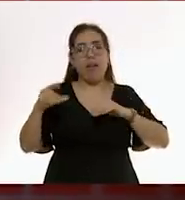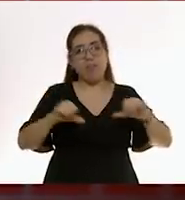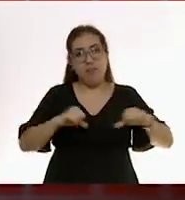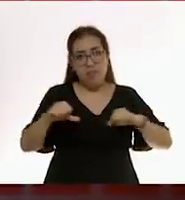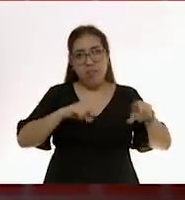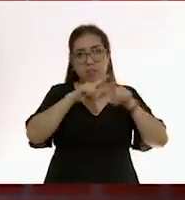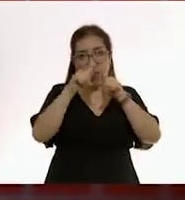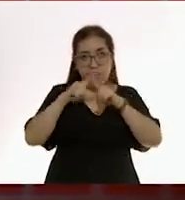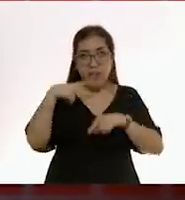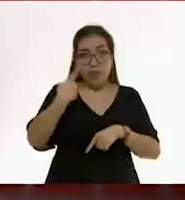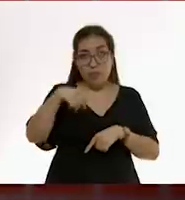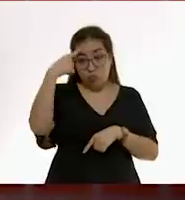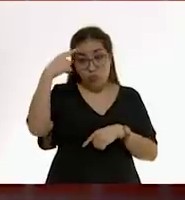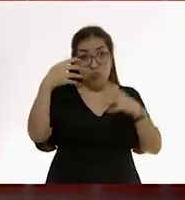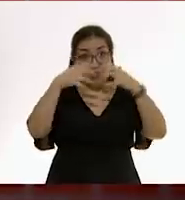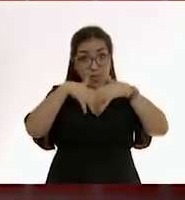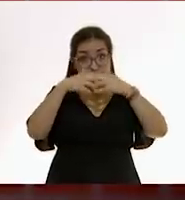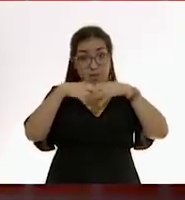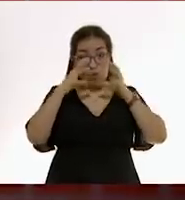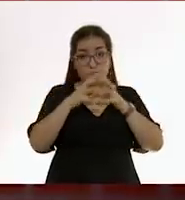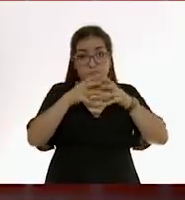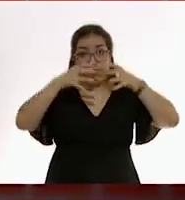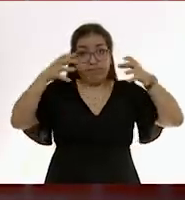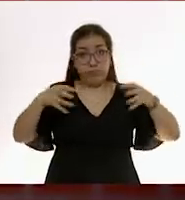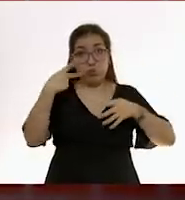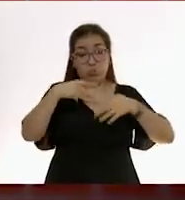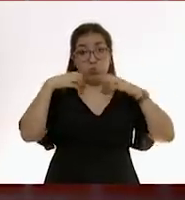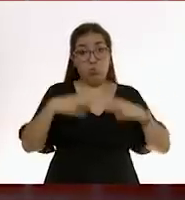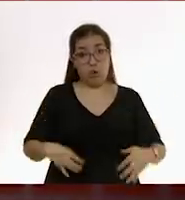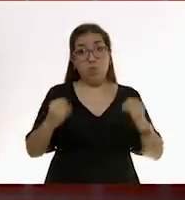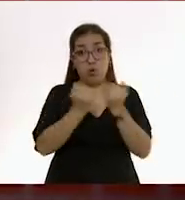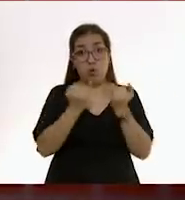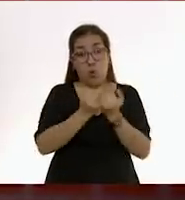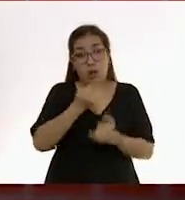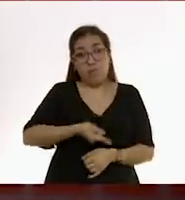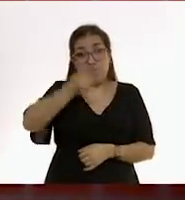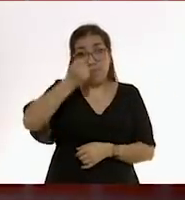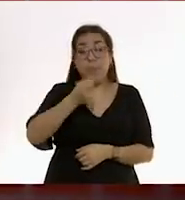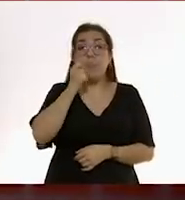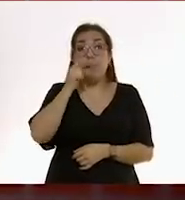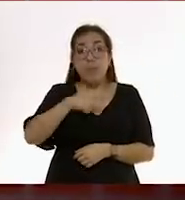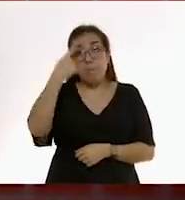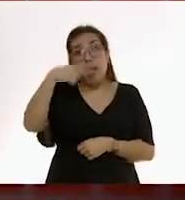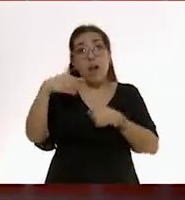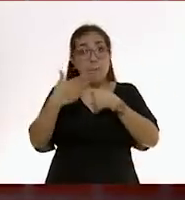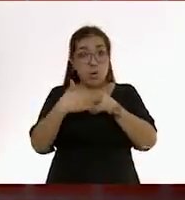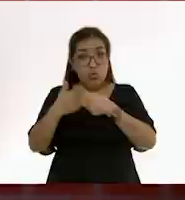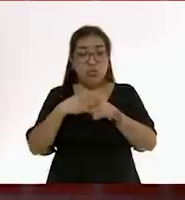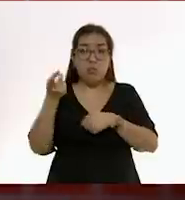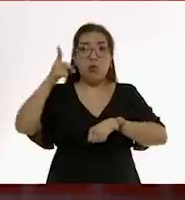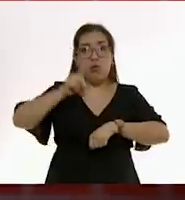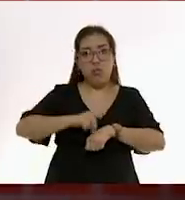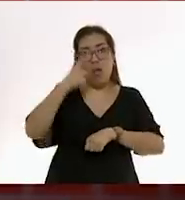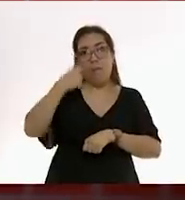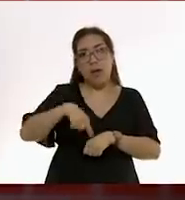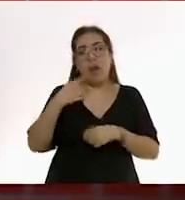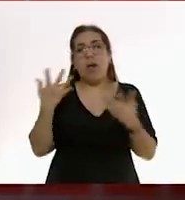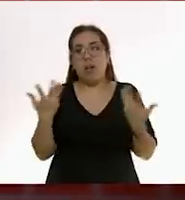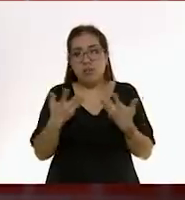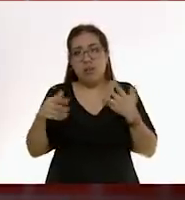del cerebro y el cuerpo e incluso la preparación para las actividades del día siguiente, como aprender,